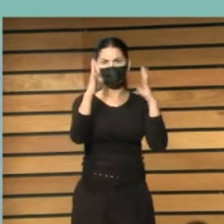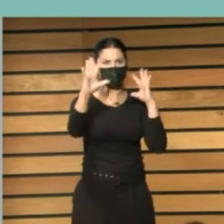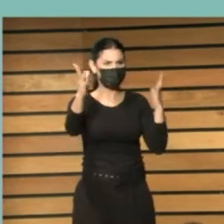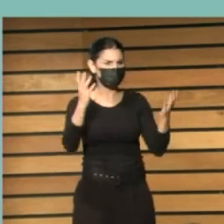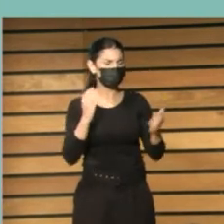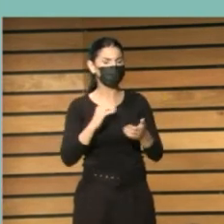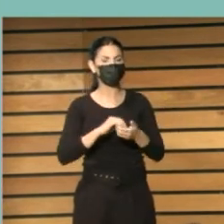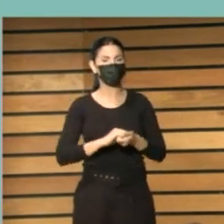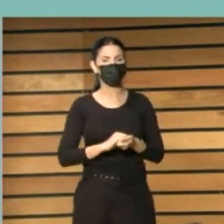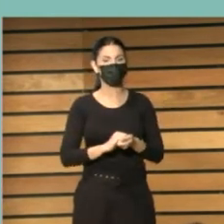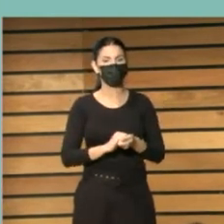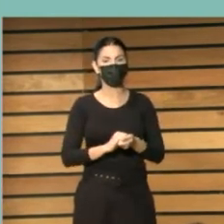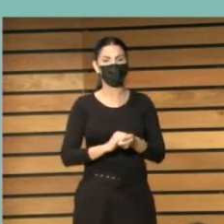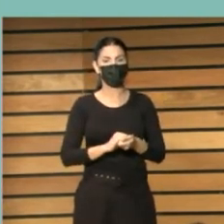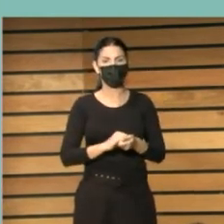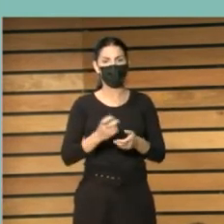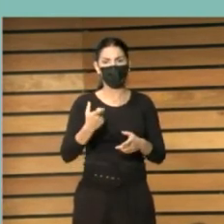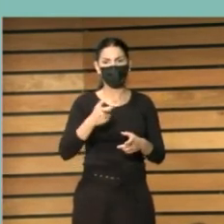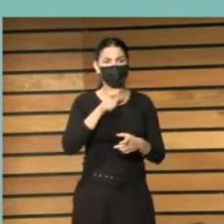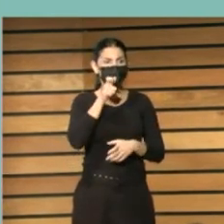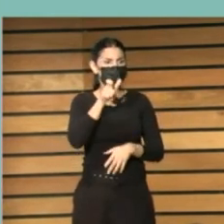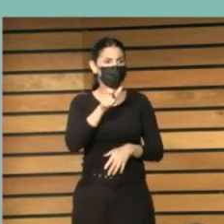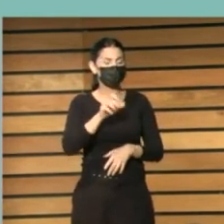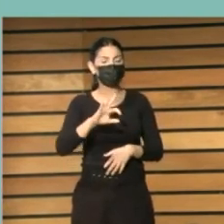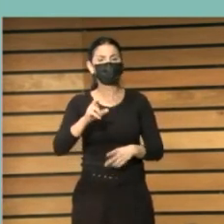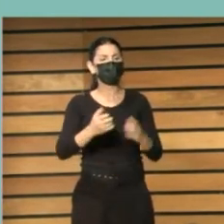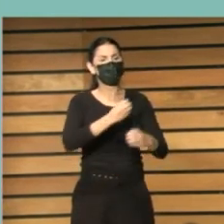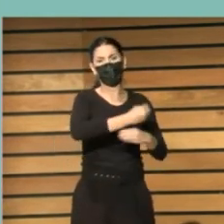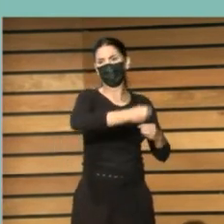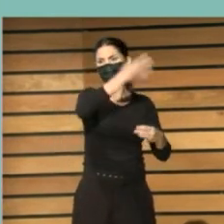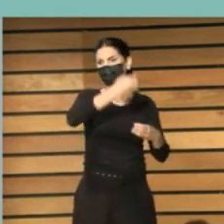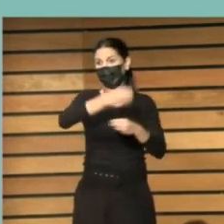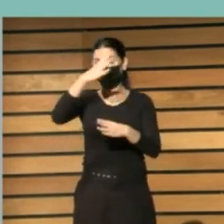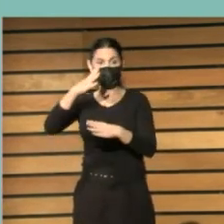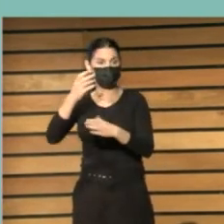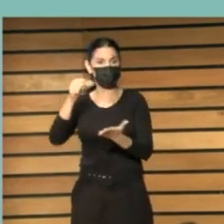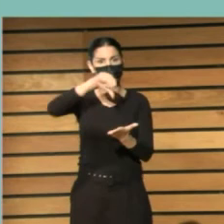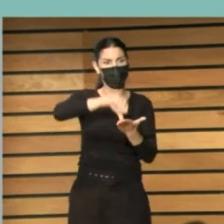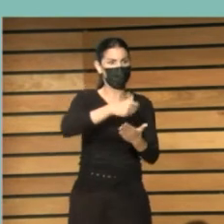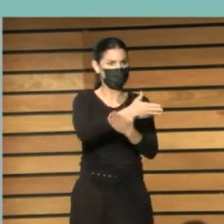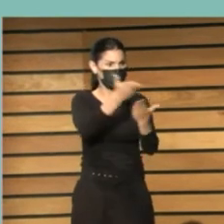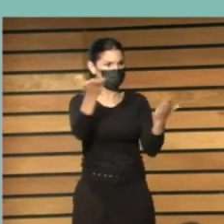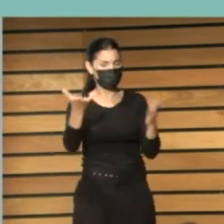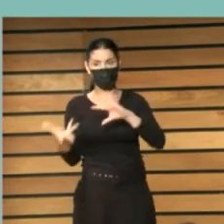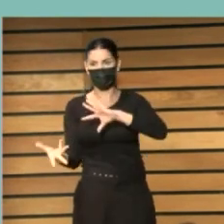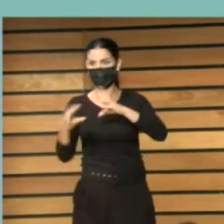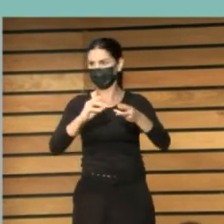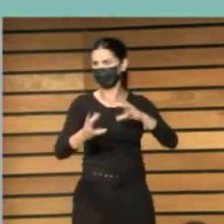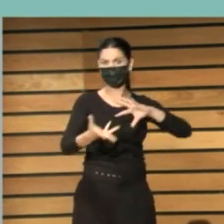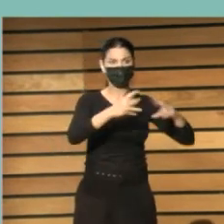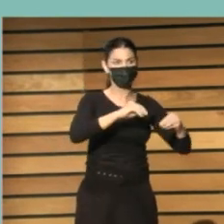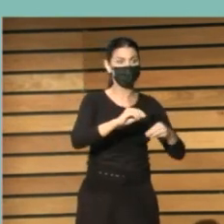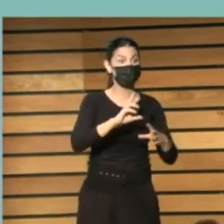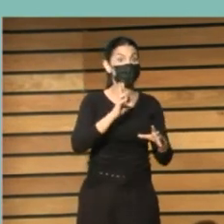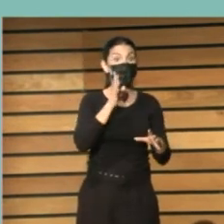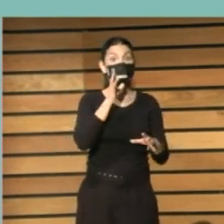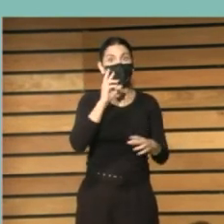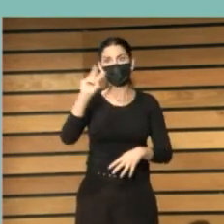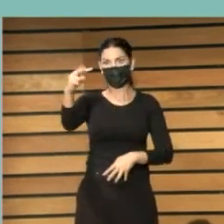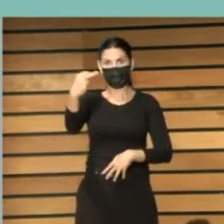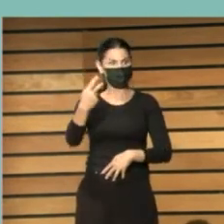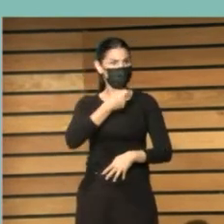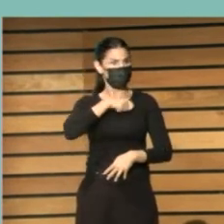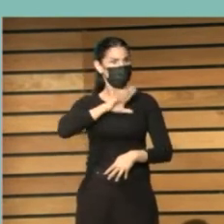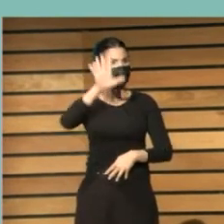urbánica la urbánica no existe ¿verdad? el urbanismo de la ciudad ahora nos mira a España y toma